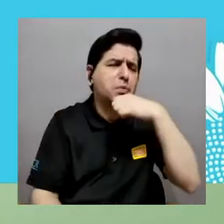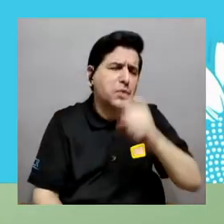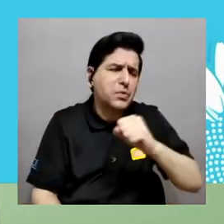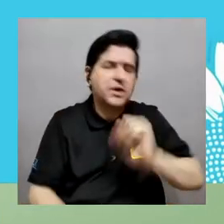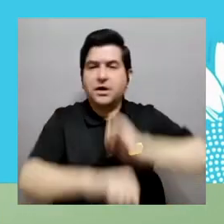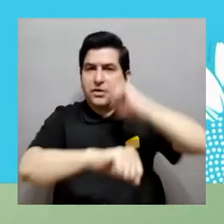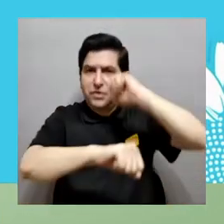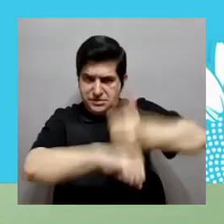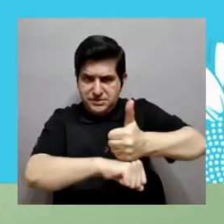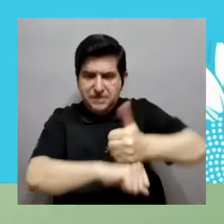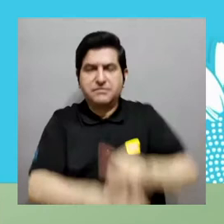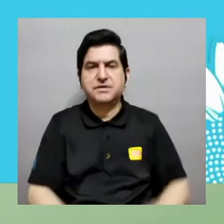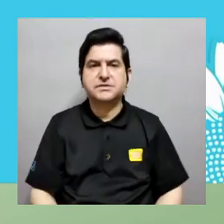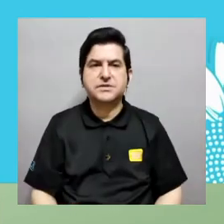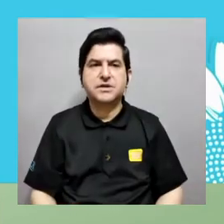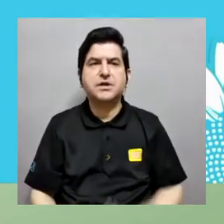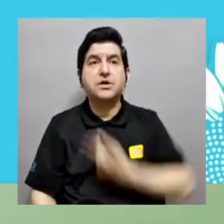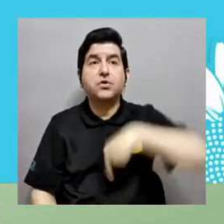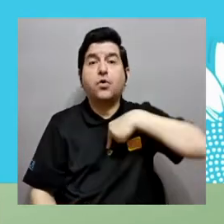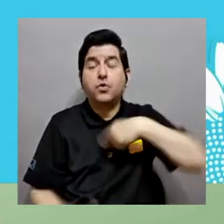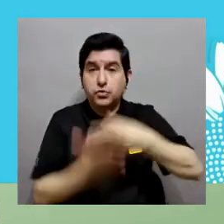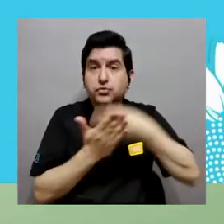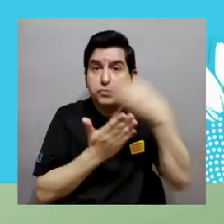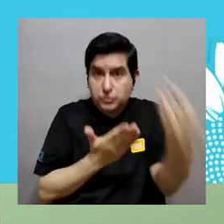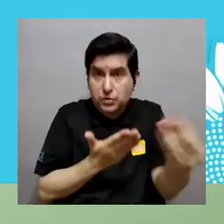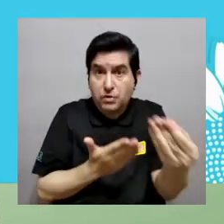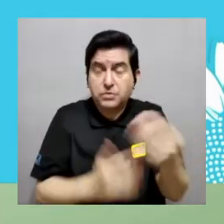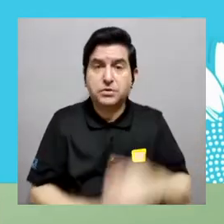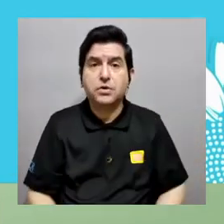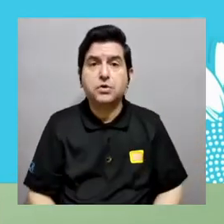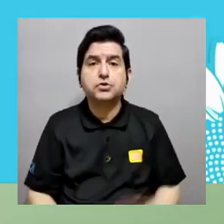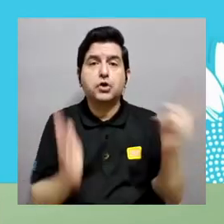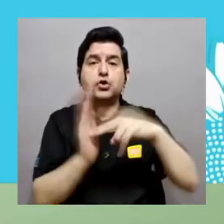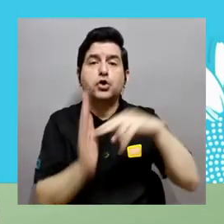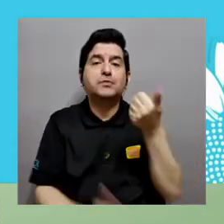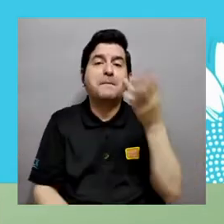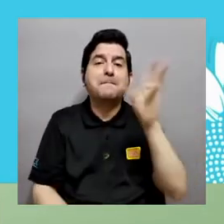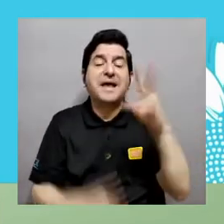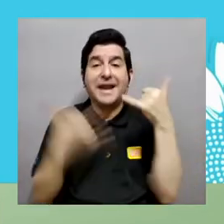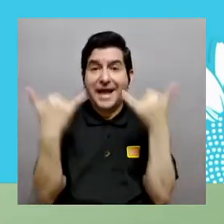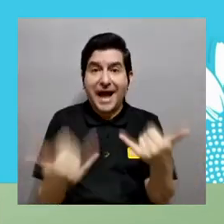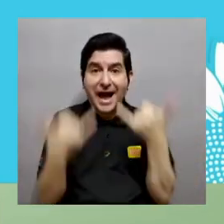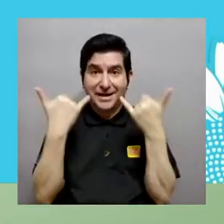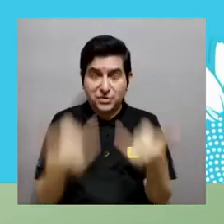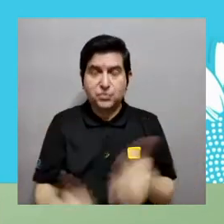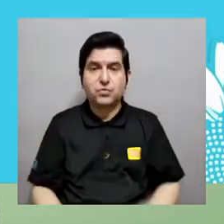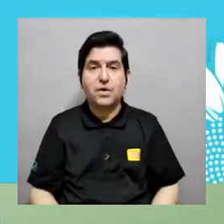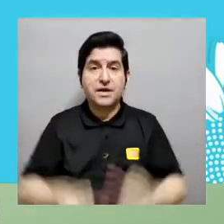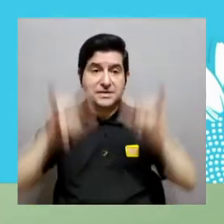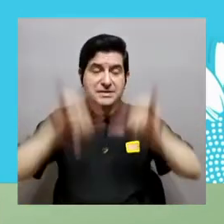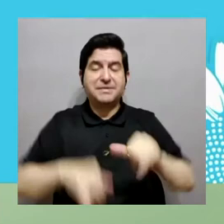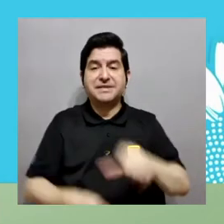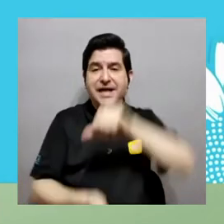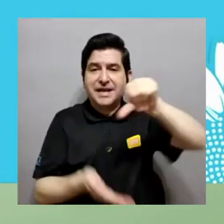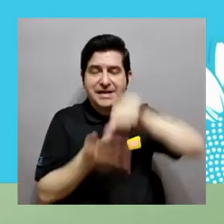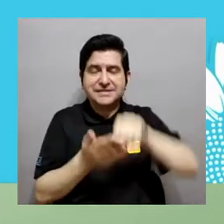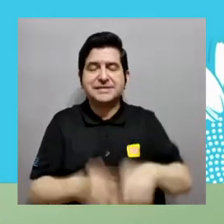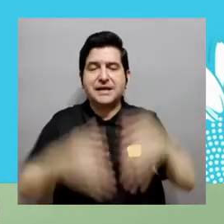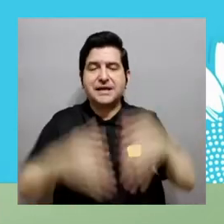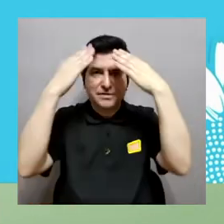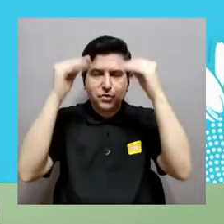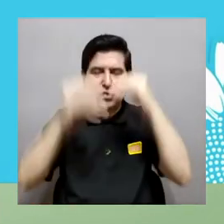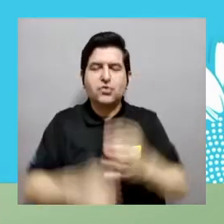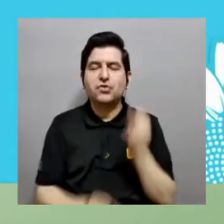clúster relativamente viejo, fue establecido, bueno, lo pudimos adquirir en el